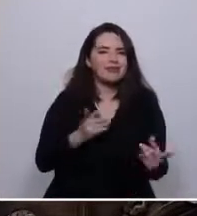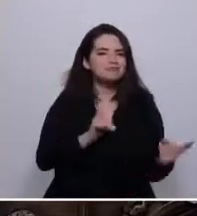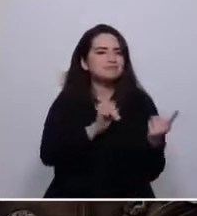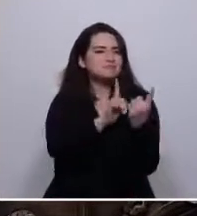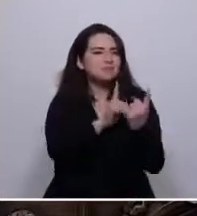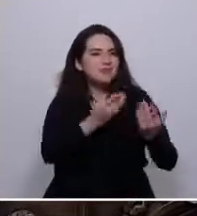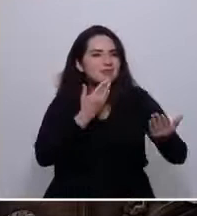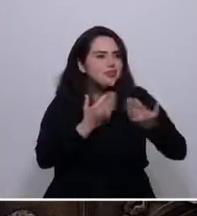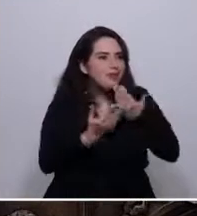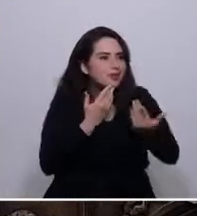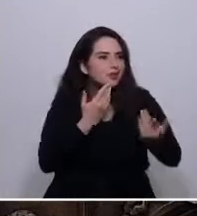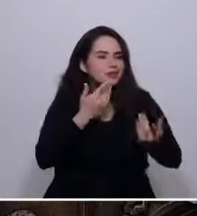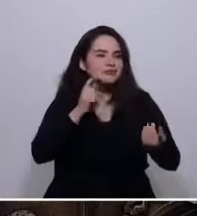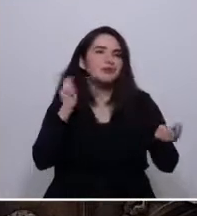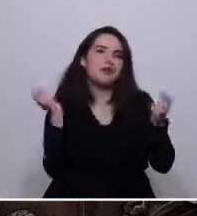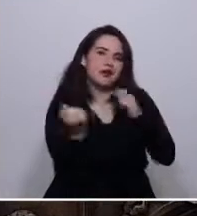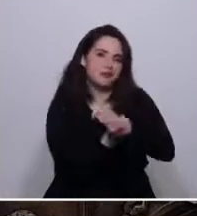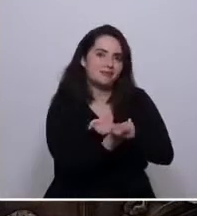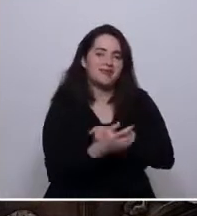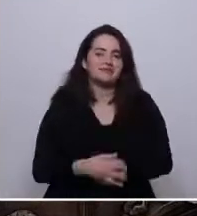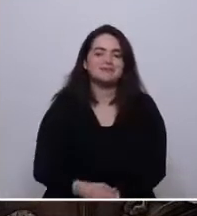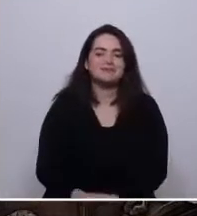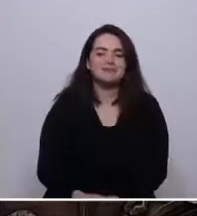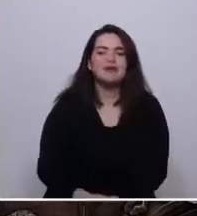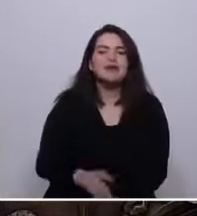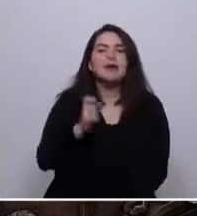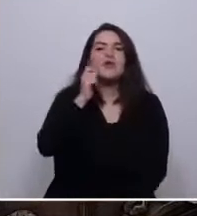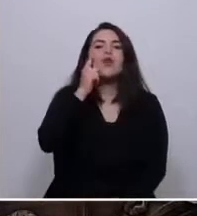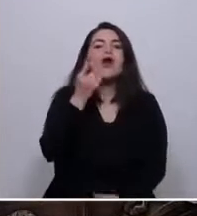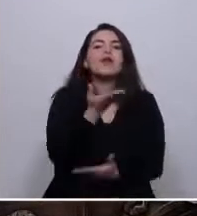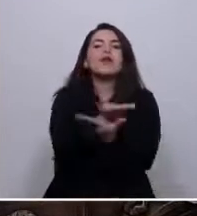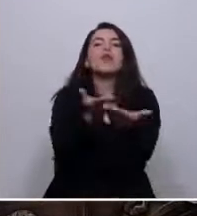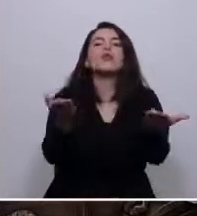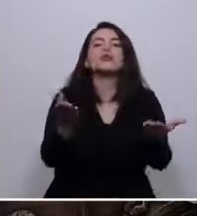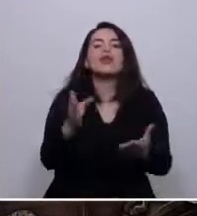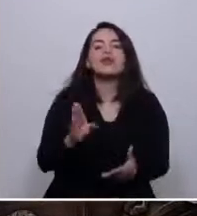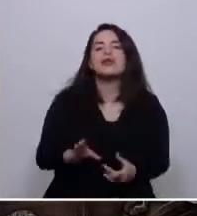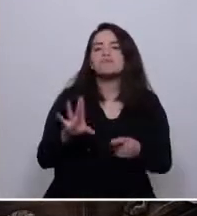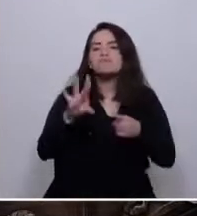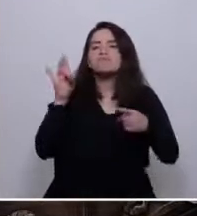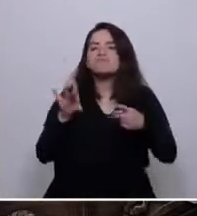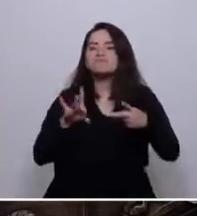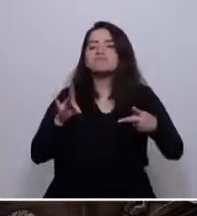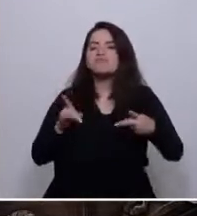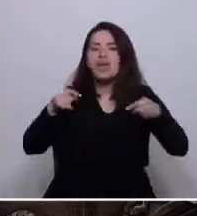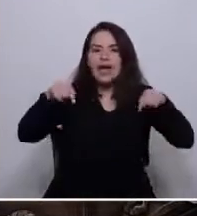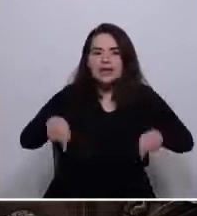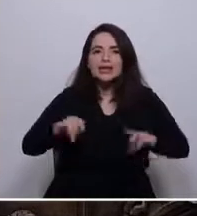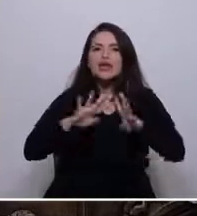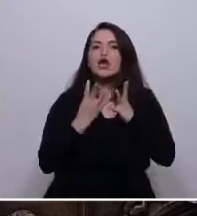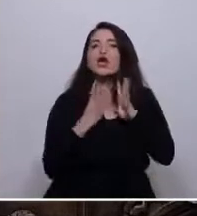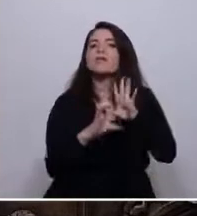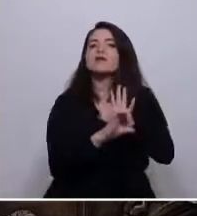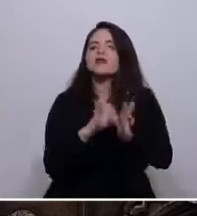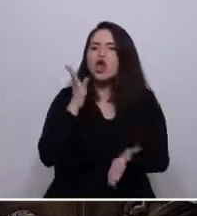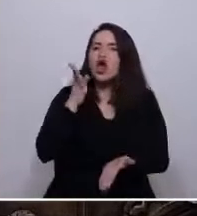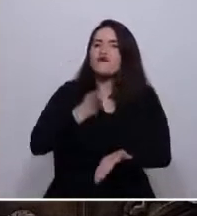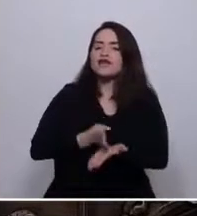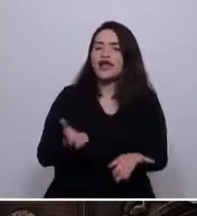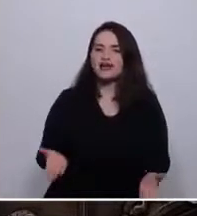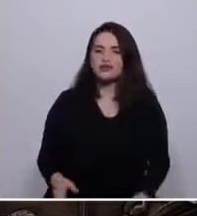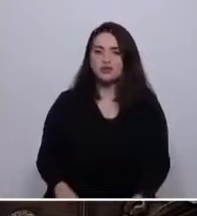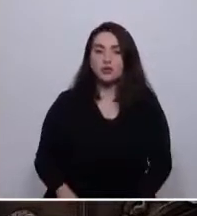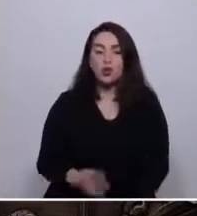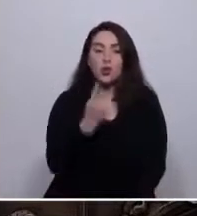y diálogo. ¿A cuál de esos dos tipos de tolerancia estamos obligados en la convención? A una de